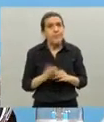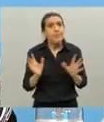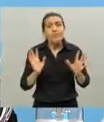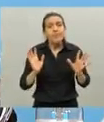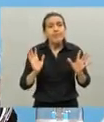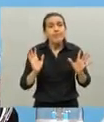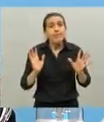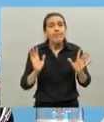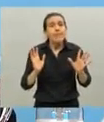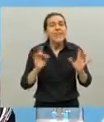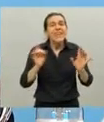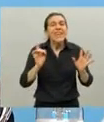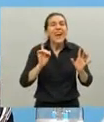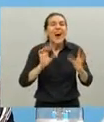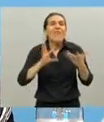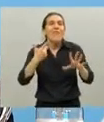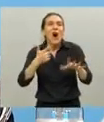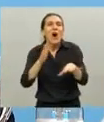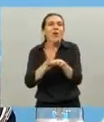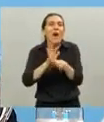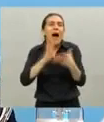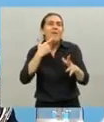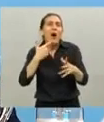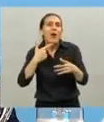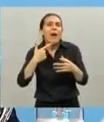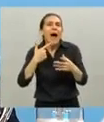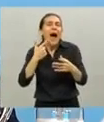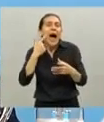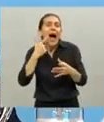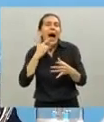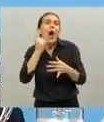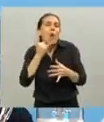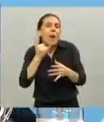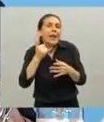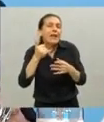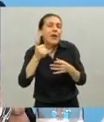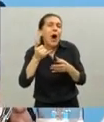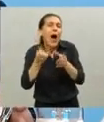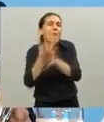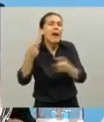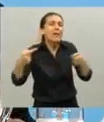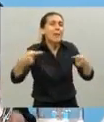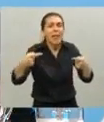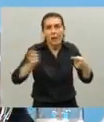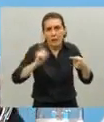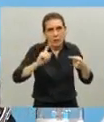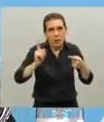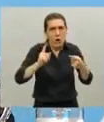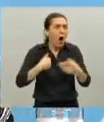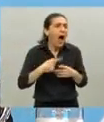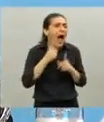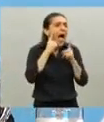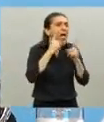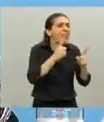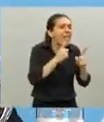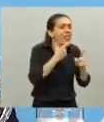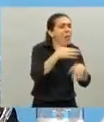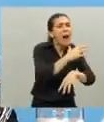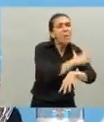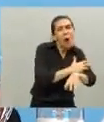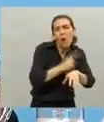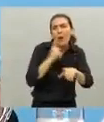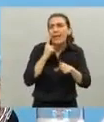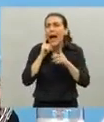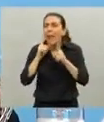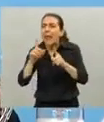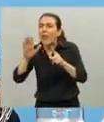no tratemos de generar nuevas fisuras no es un problema de atender a los más necesitados o la clase media es